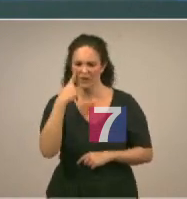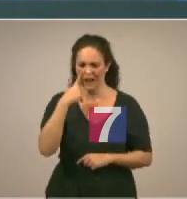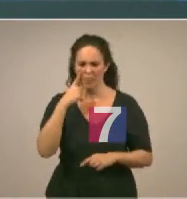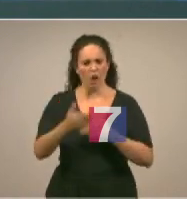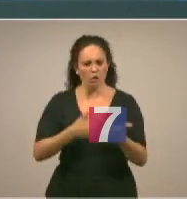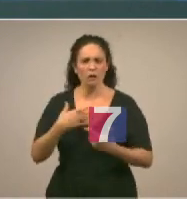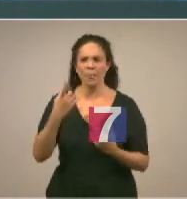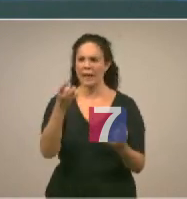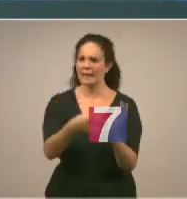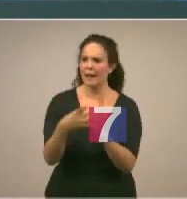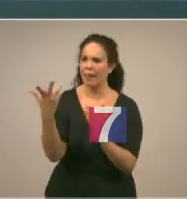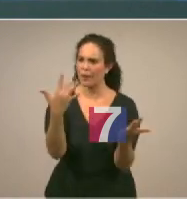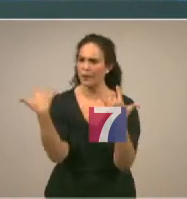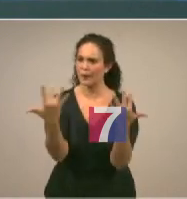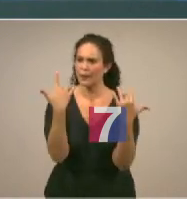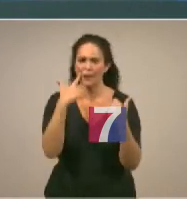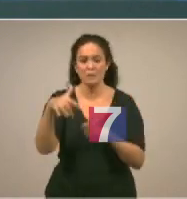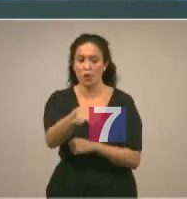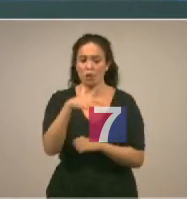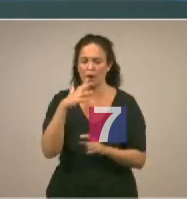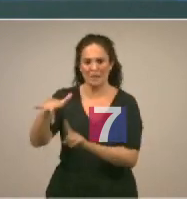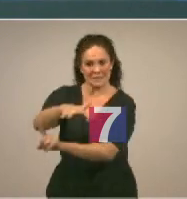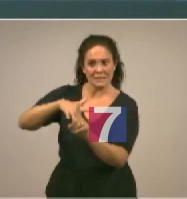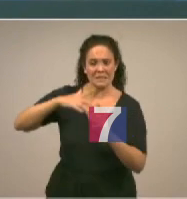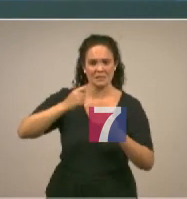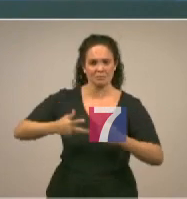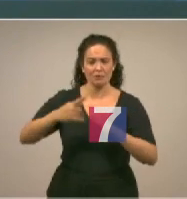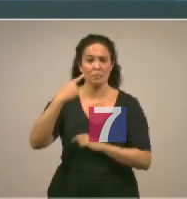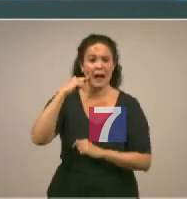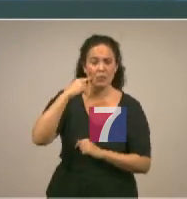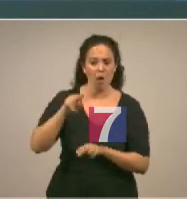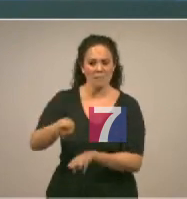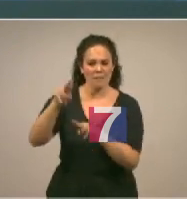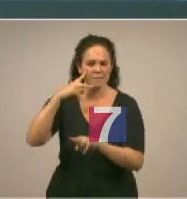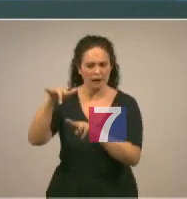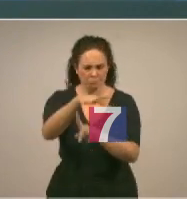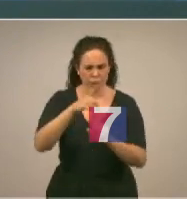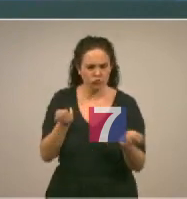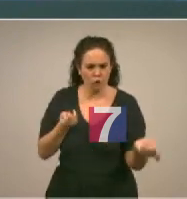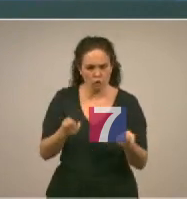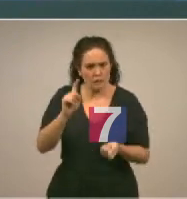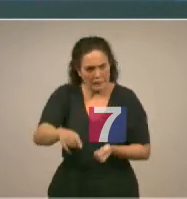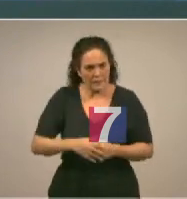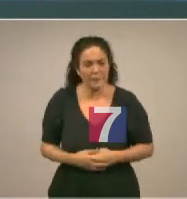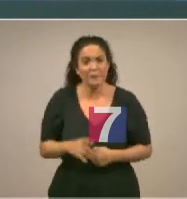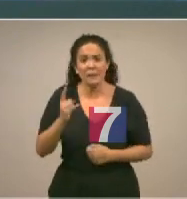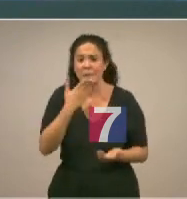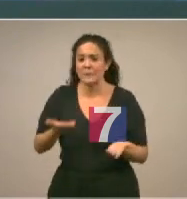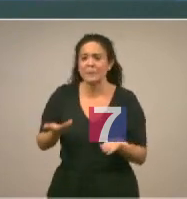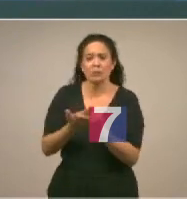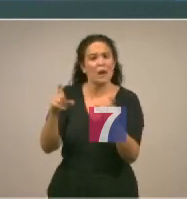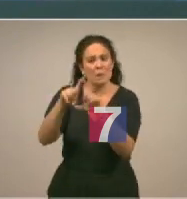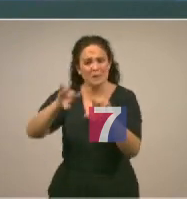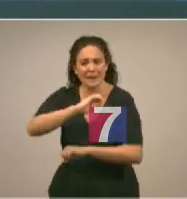calidad del aire en la zona del vertedero y en los alrededores urbanos de Hermoa y de Ibar y añade que se encargó a una empresa registrada